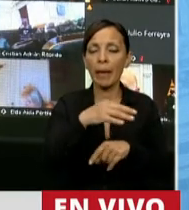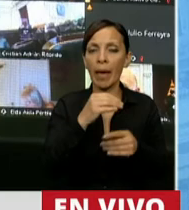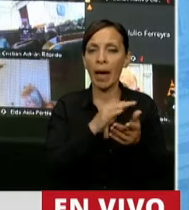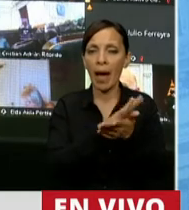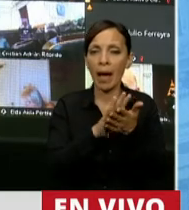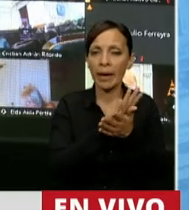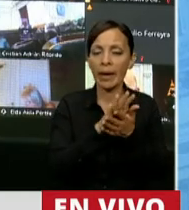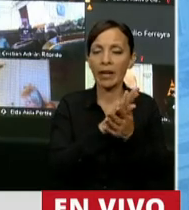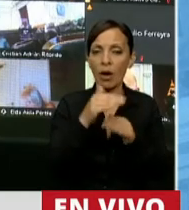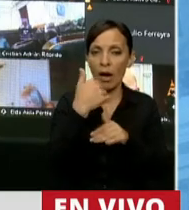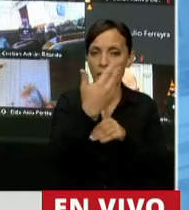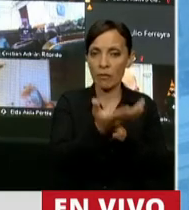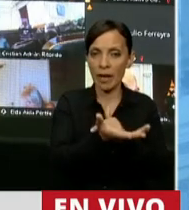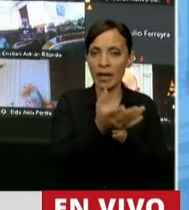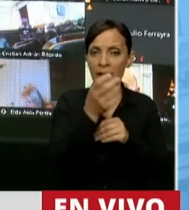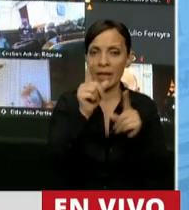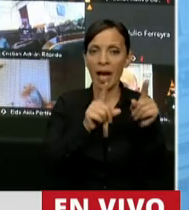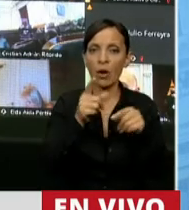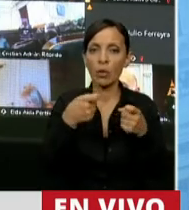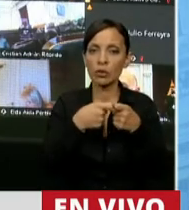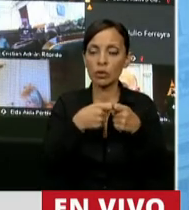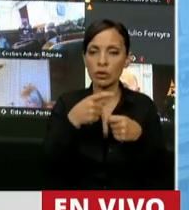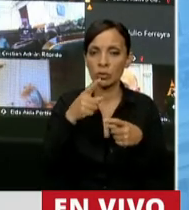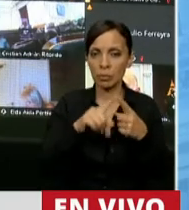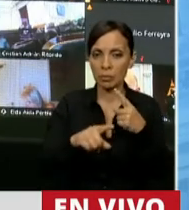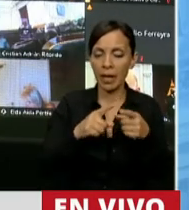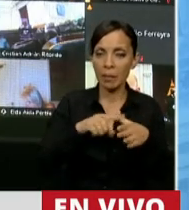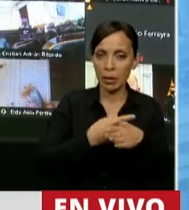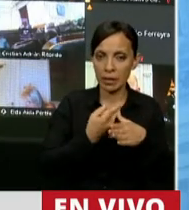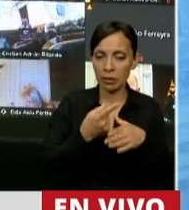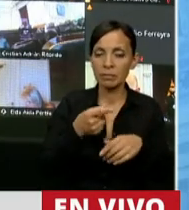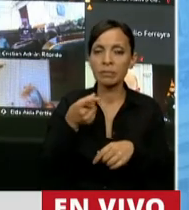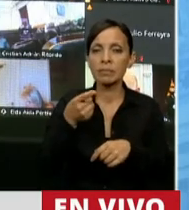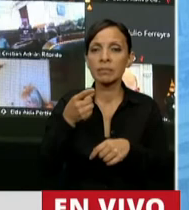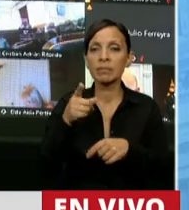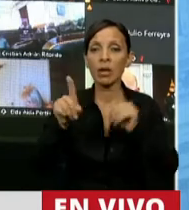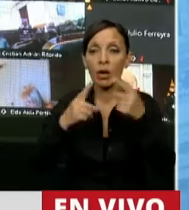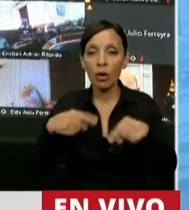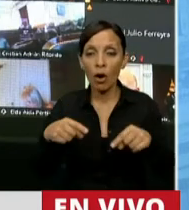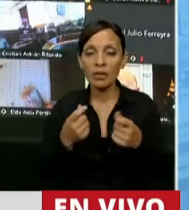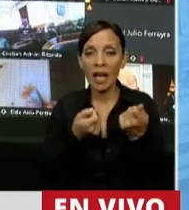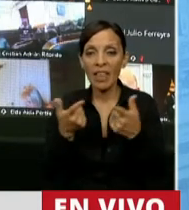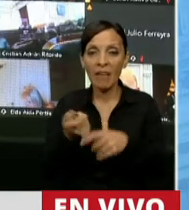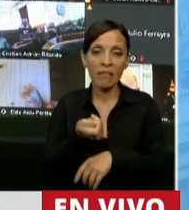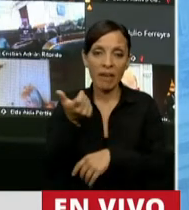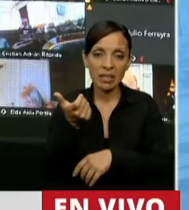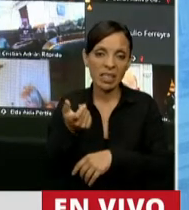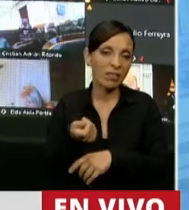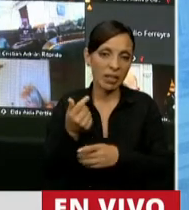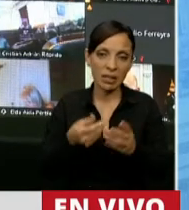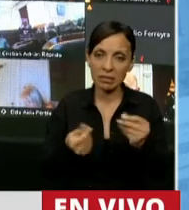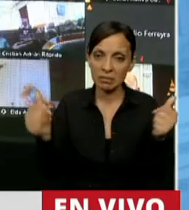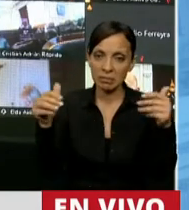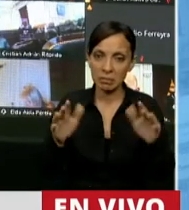este recinto, de algunos socios políticos. Lo que llega de manera fácil, fácil se va. Y este es un claro ejemplo